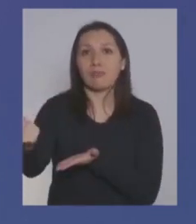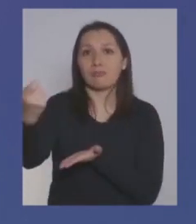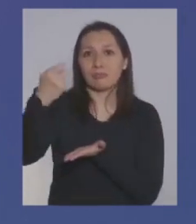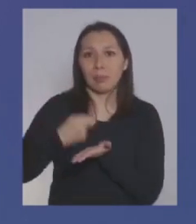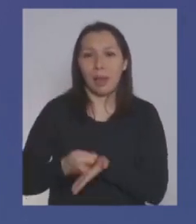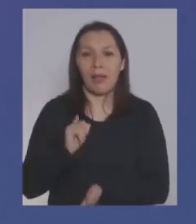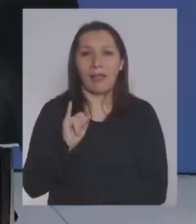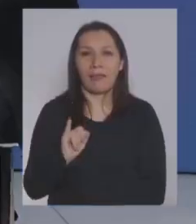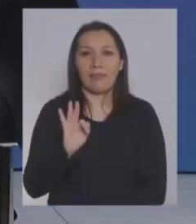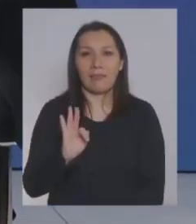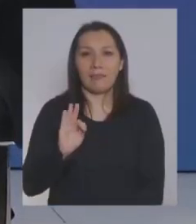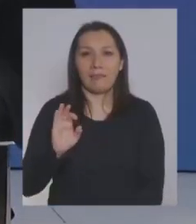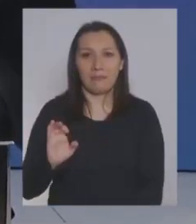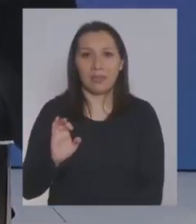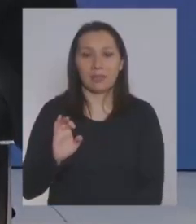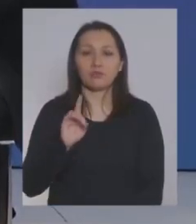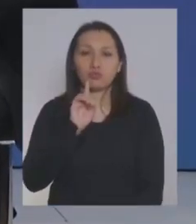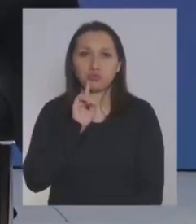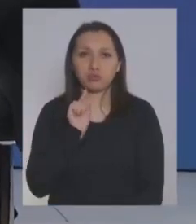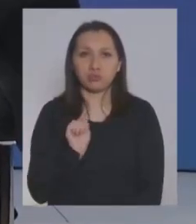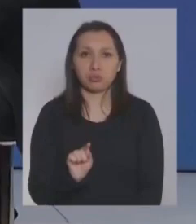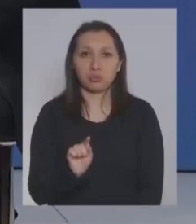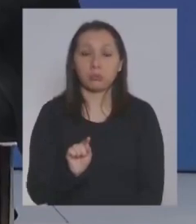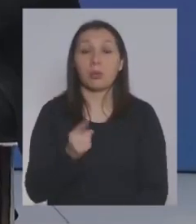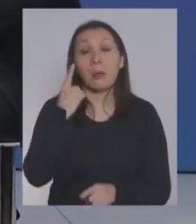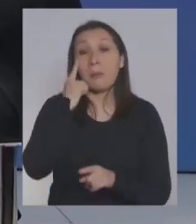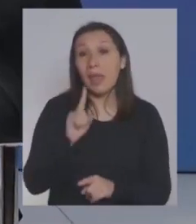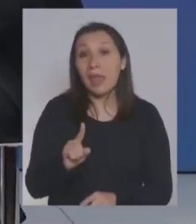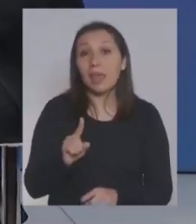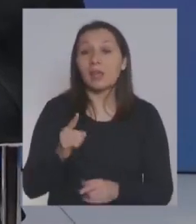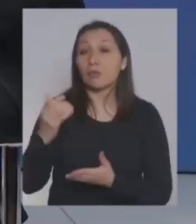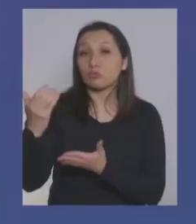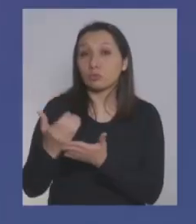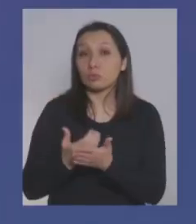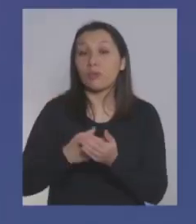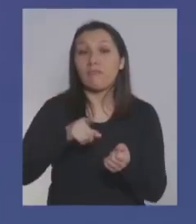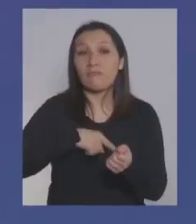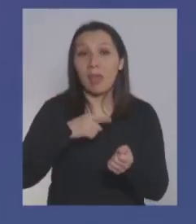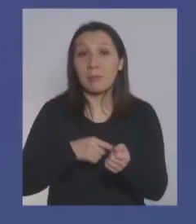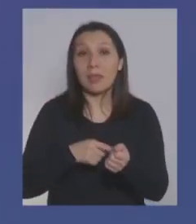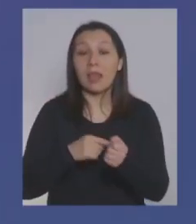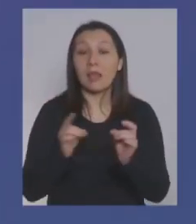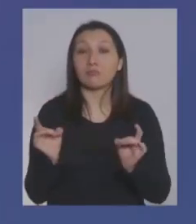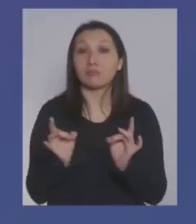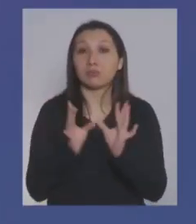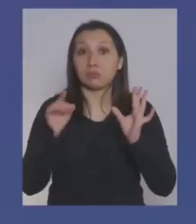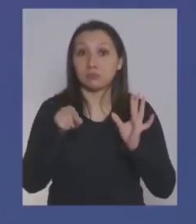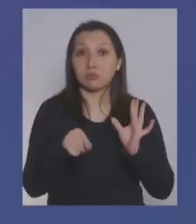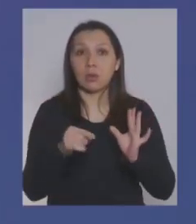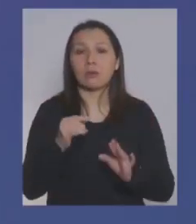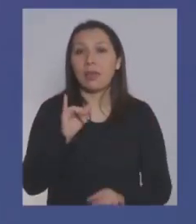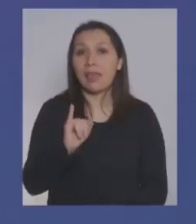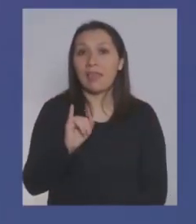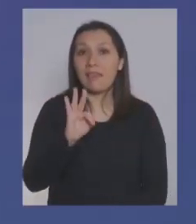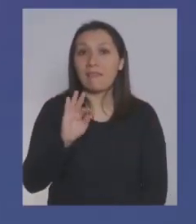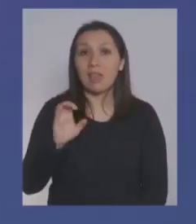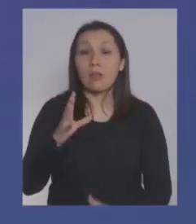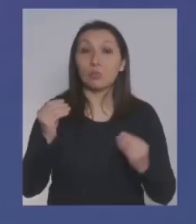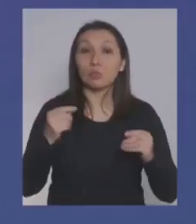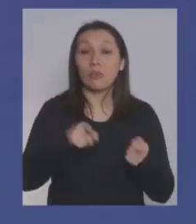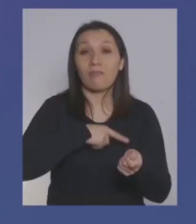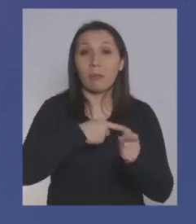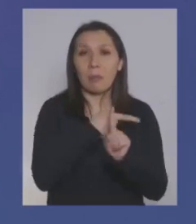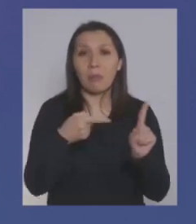ingreso familiar de emergencia. Pero en el ingreso familiar de emergencia, en el camino ocurrió que hay muchas familias de clase media